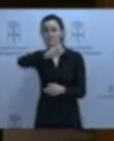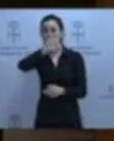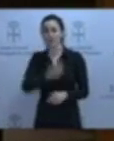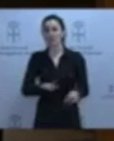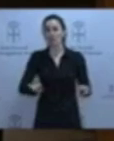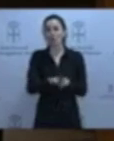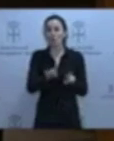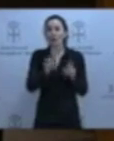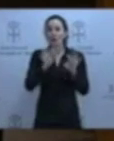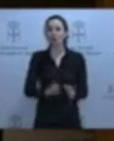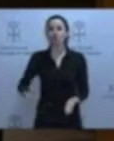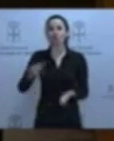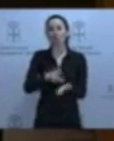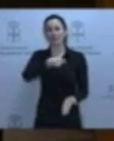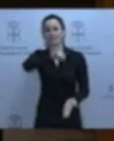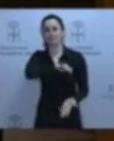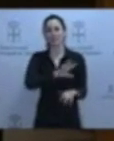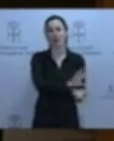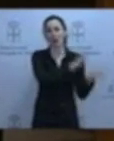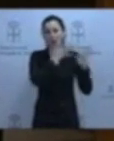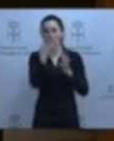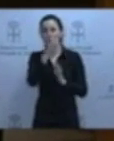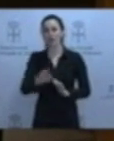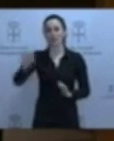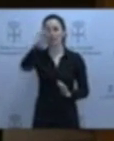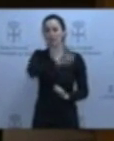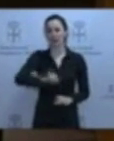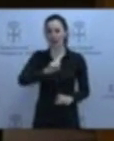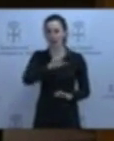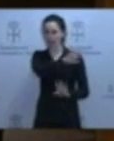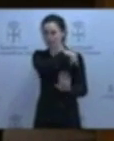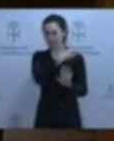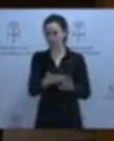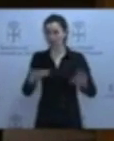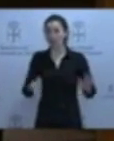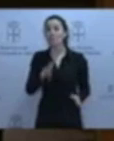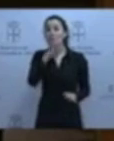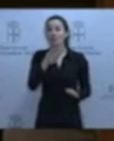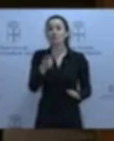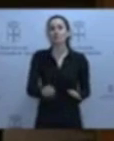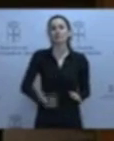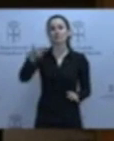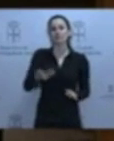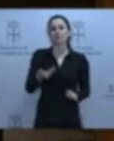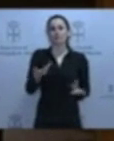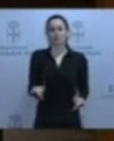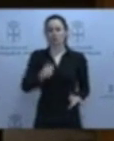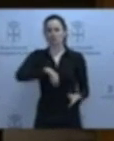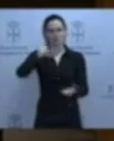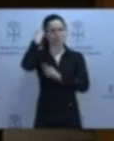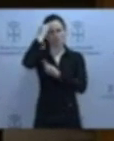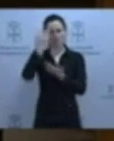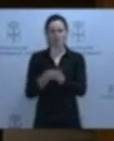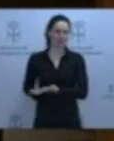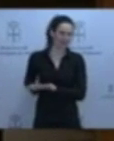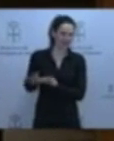lo que ha cambiado el país en los últimos cuarenta años. Por eso, y por la relevancia de lo que estábamos planteando, nos parecía que era